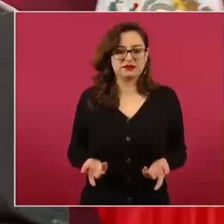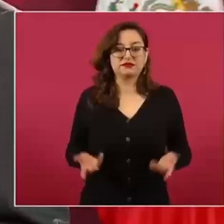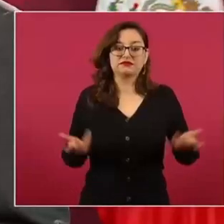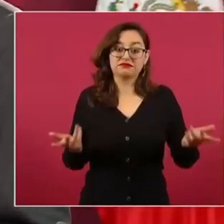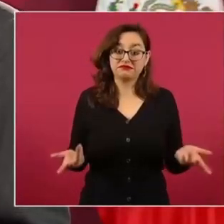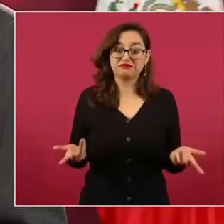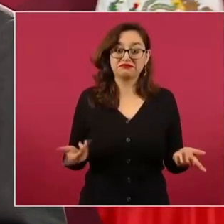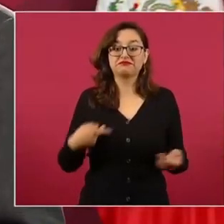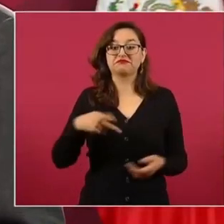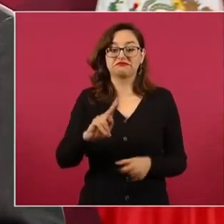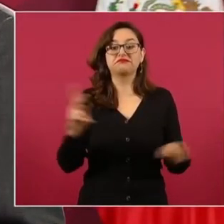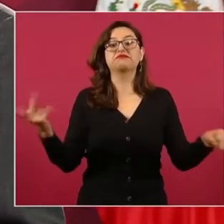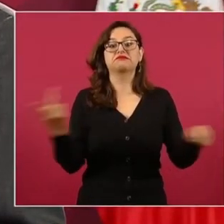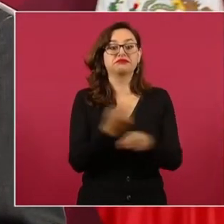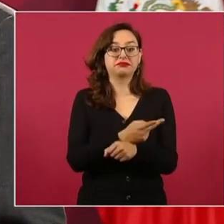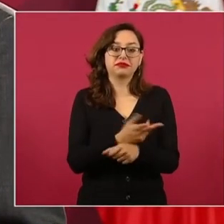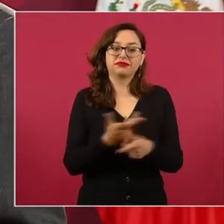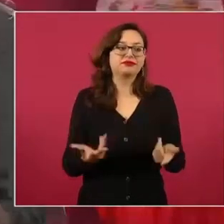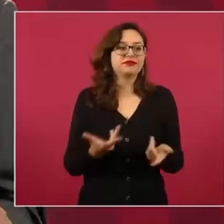confianza al pueblo,